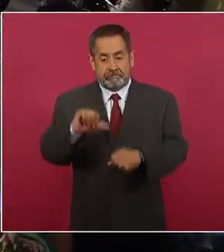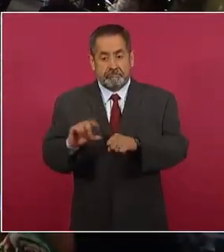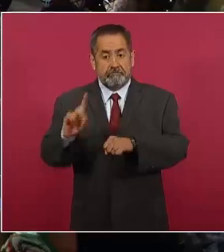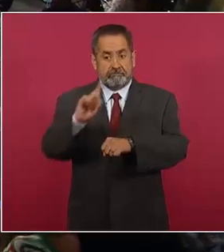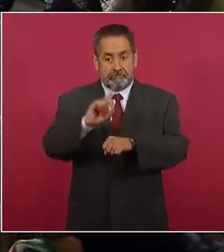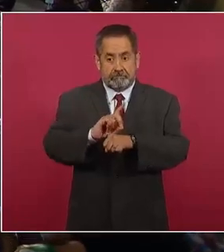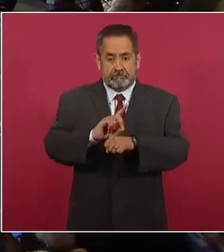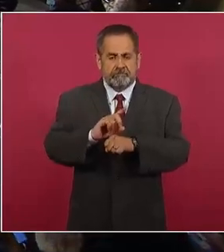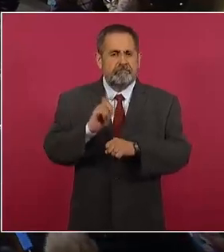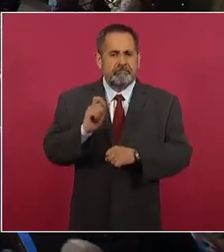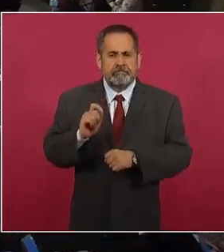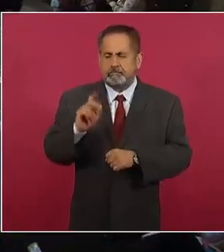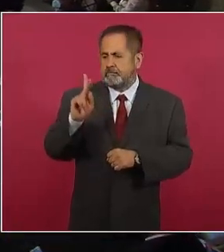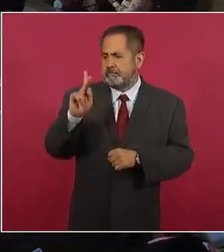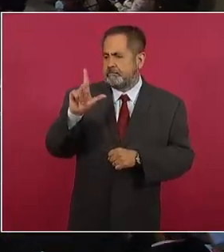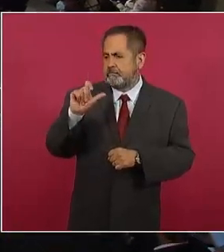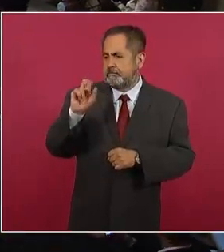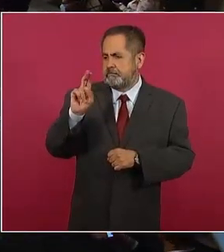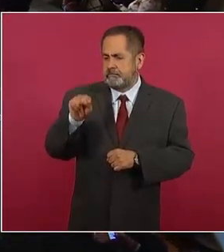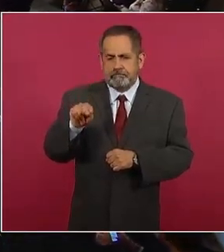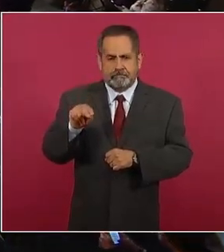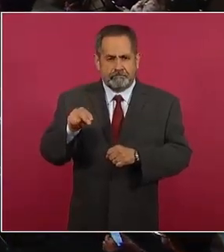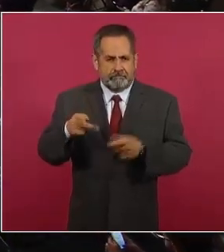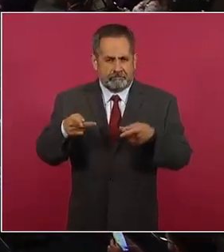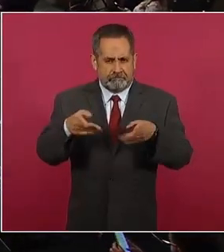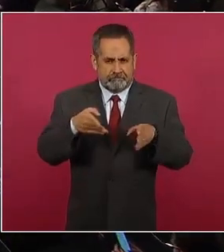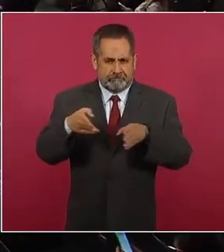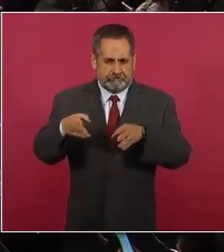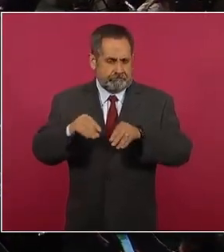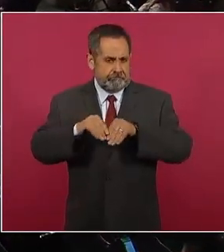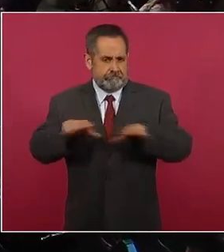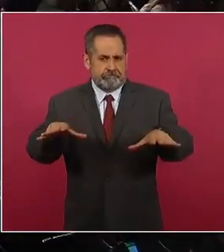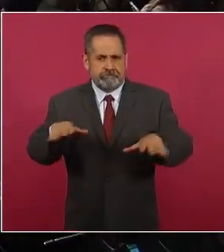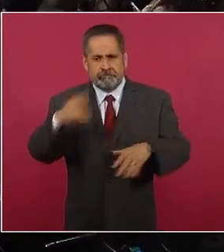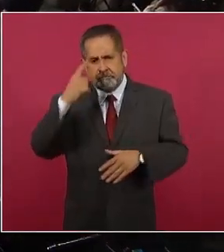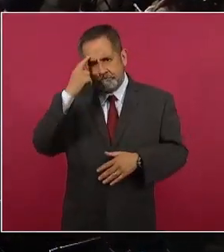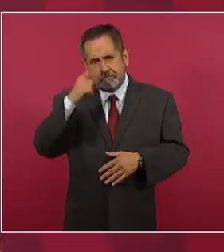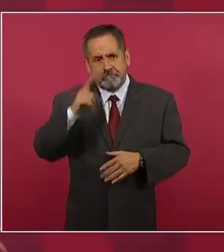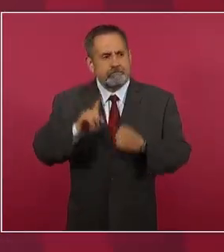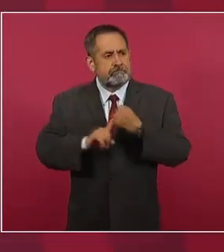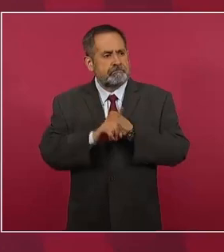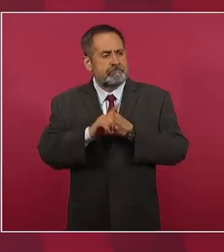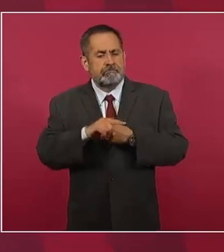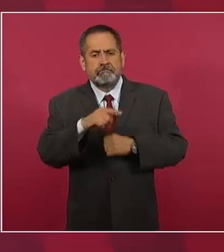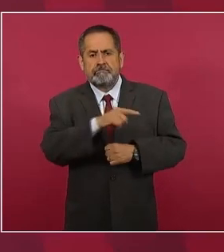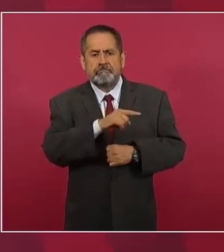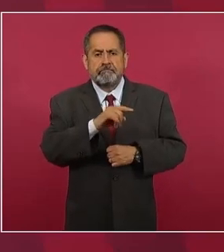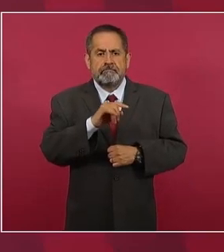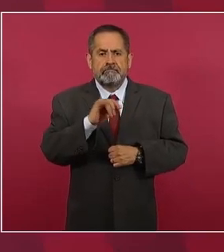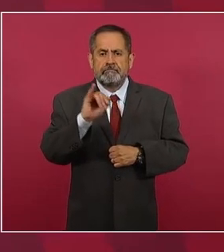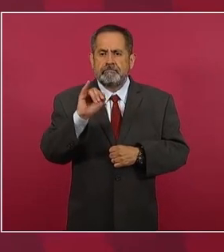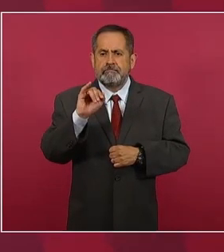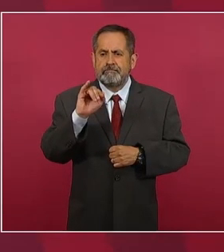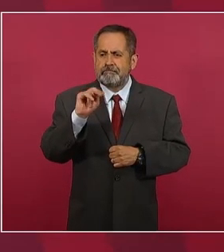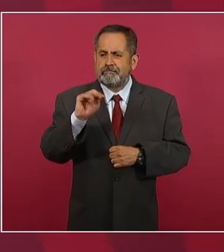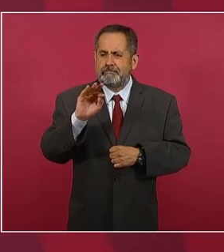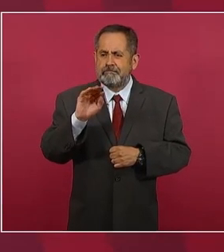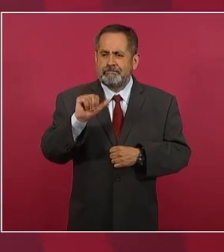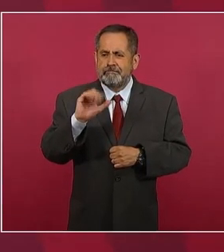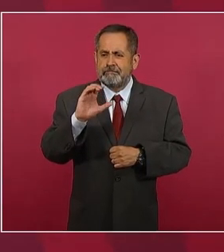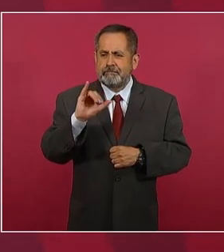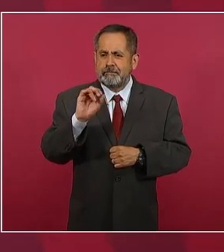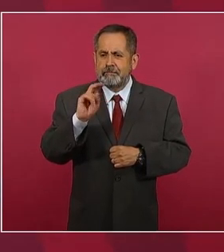enfrentar la inflación, porque